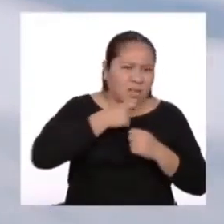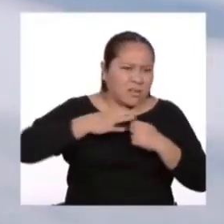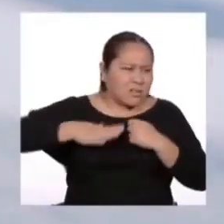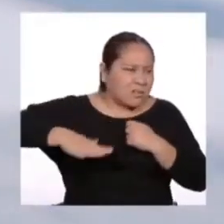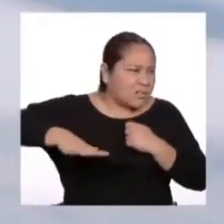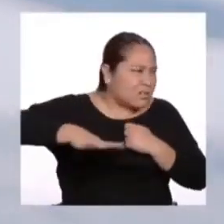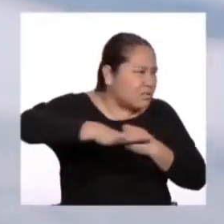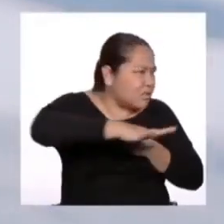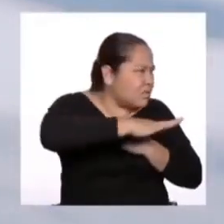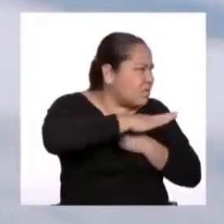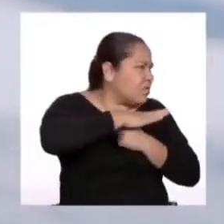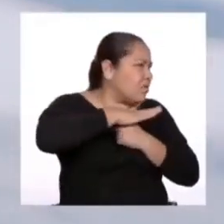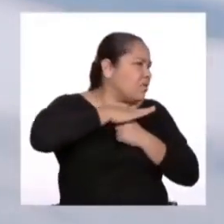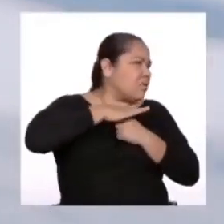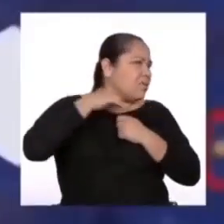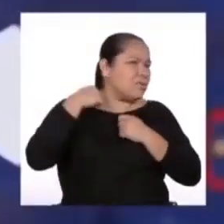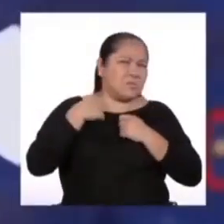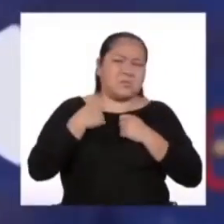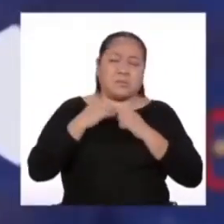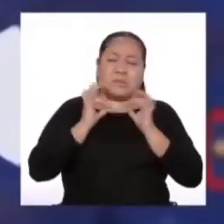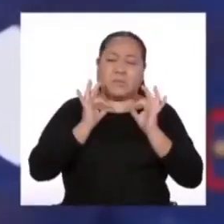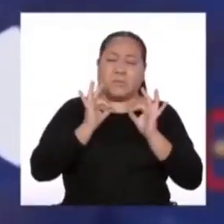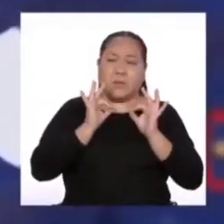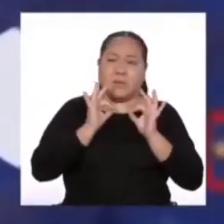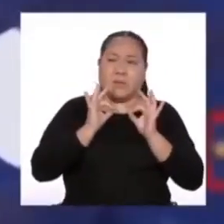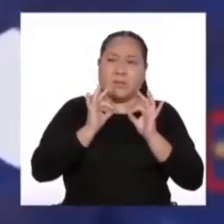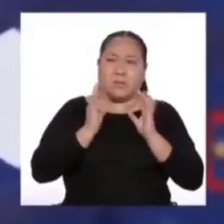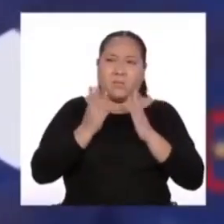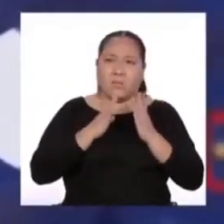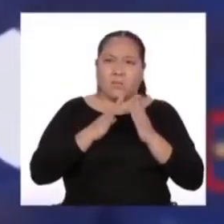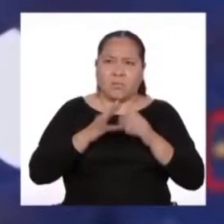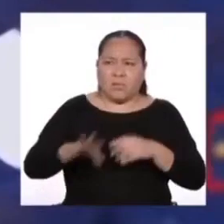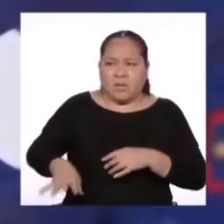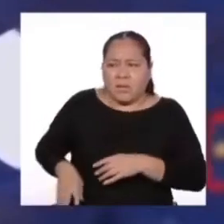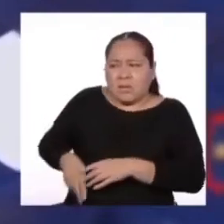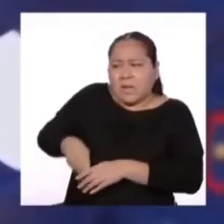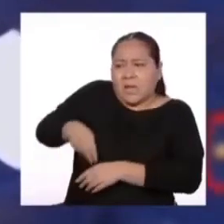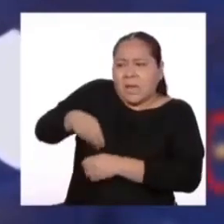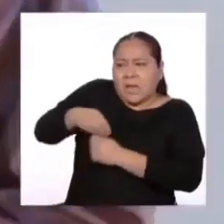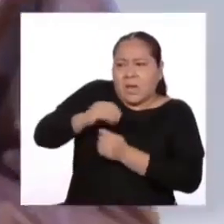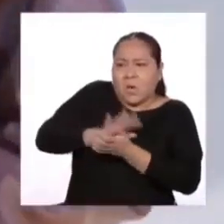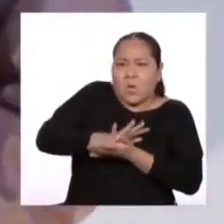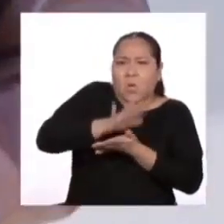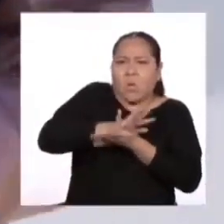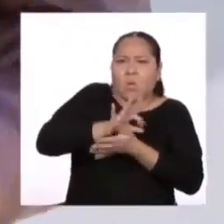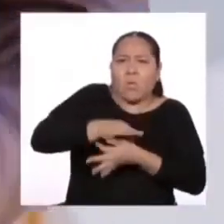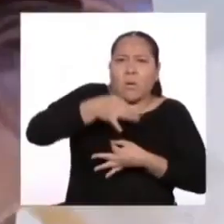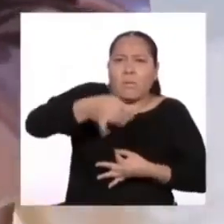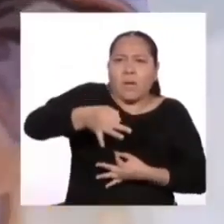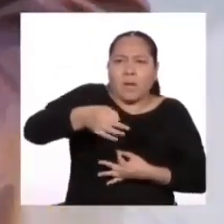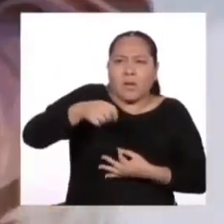lugar habitado y en peligro de muerte. Saqué de mi bolsillo una hoja de papel y una pluma fuente.